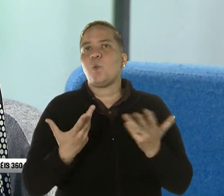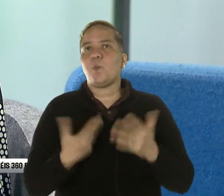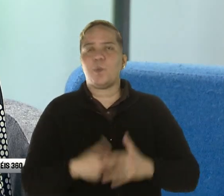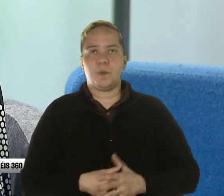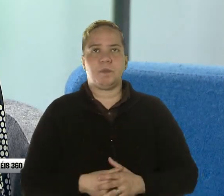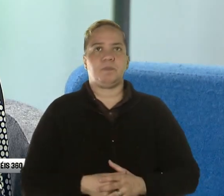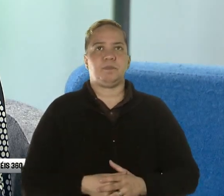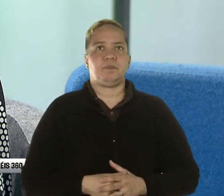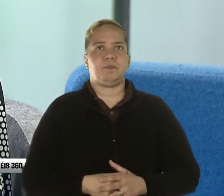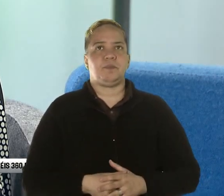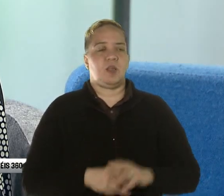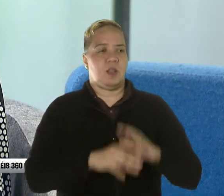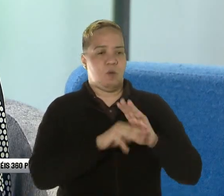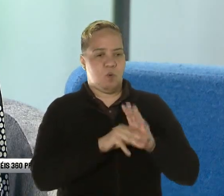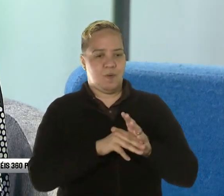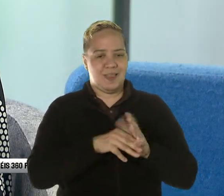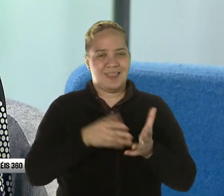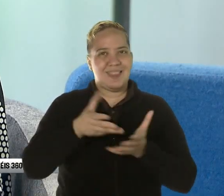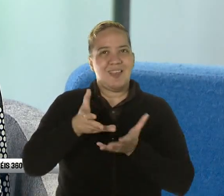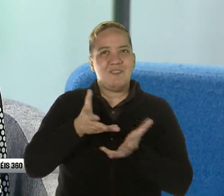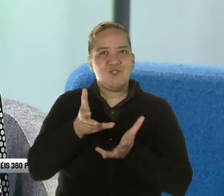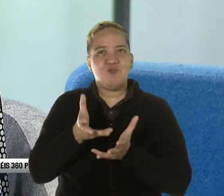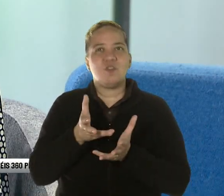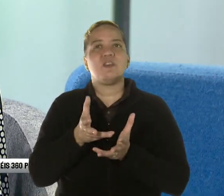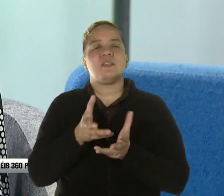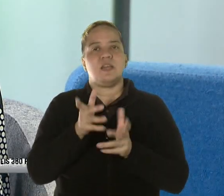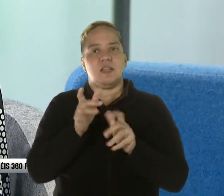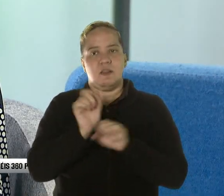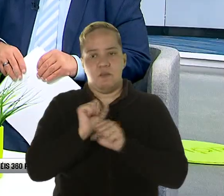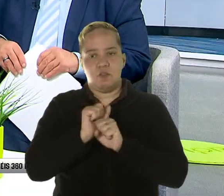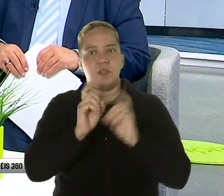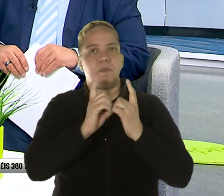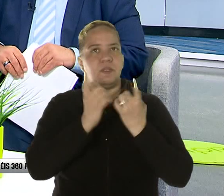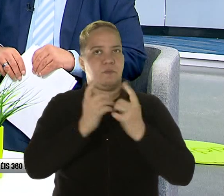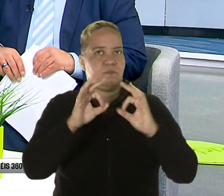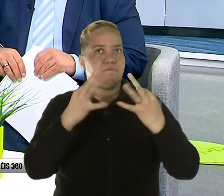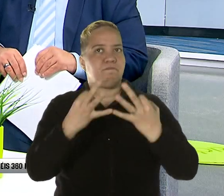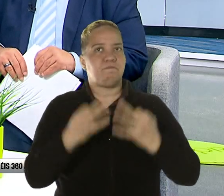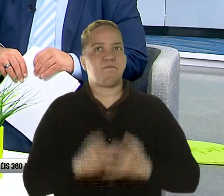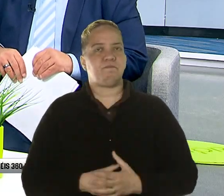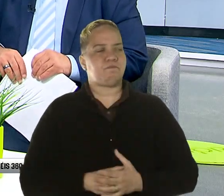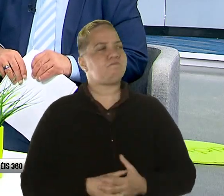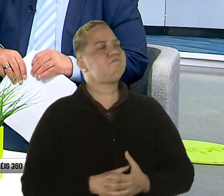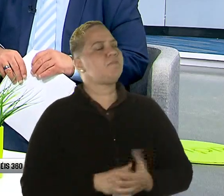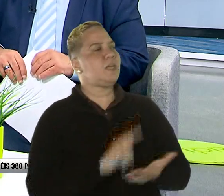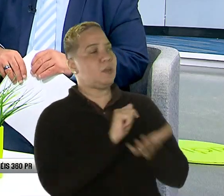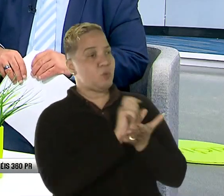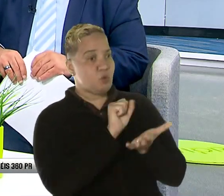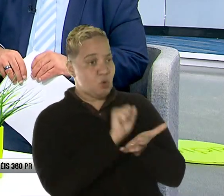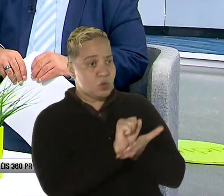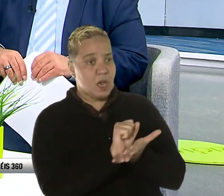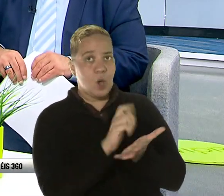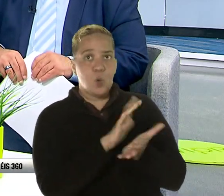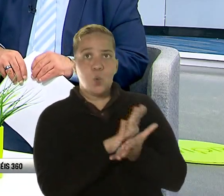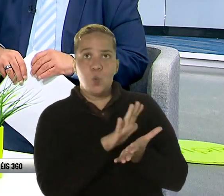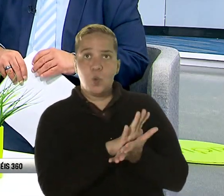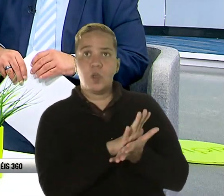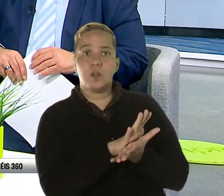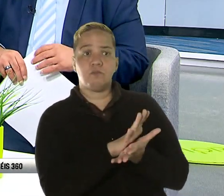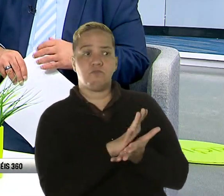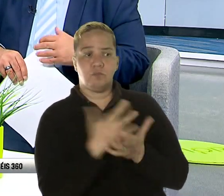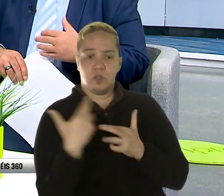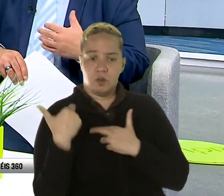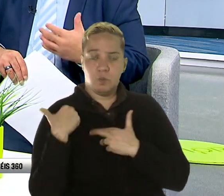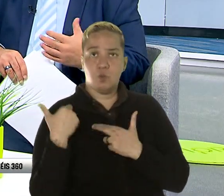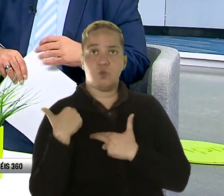los modelos de intervención que se lo está trabajando el Departamento de la Familia. El trabajador social en una escuela, ¿tiene el deber